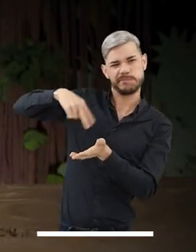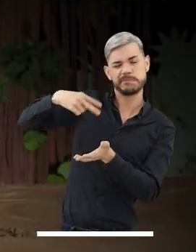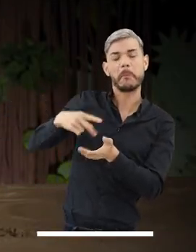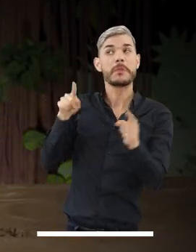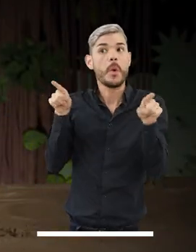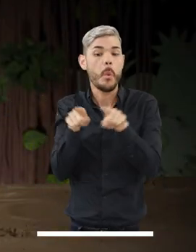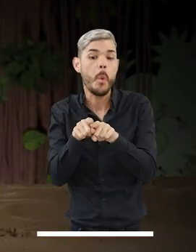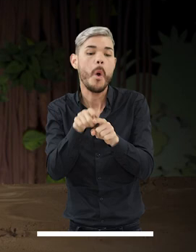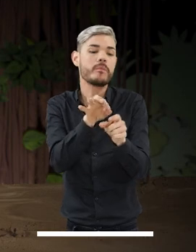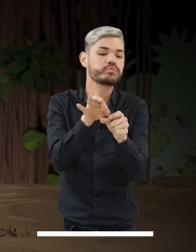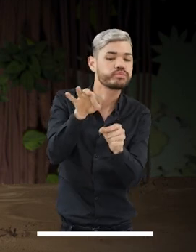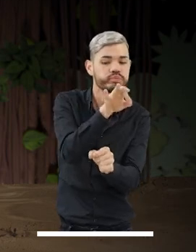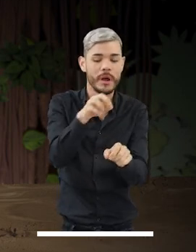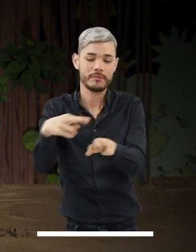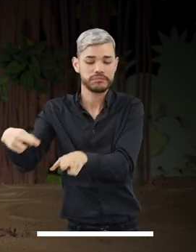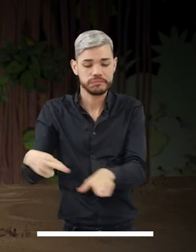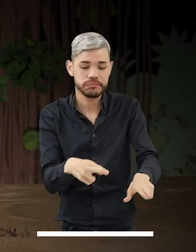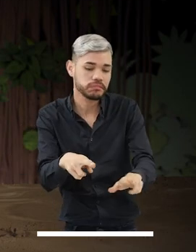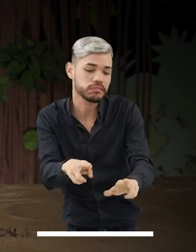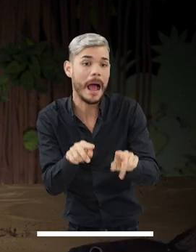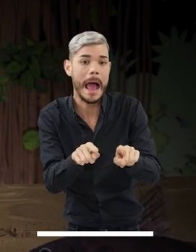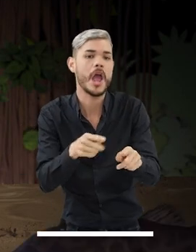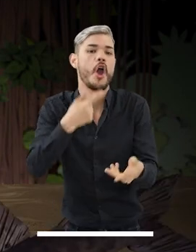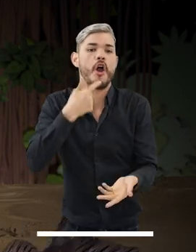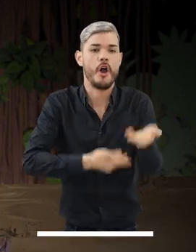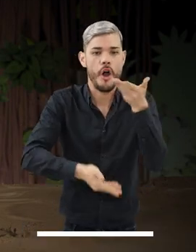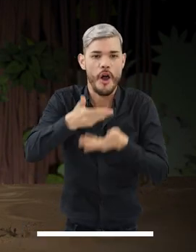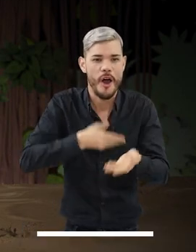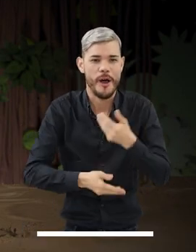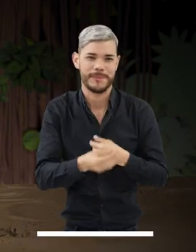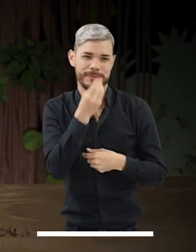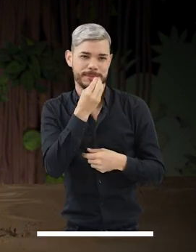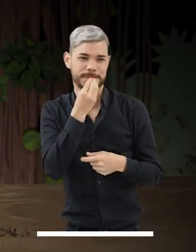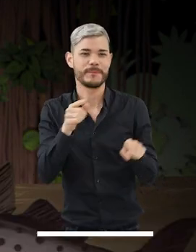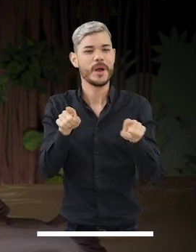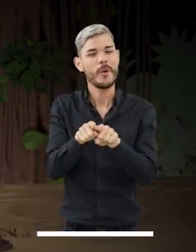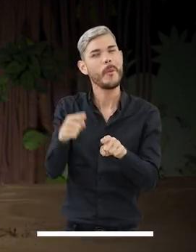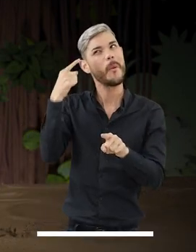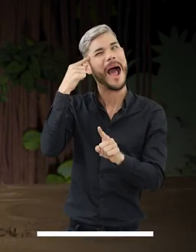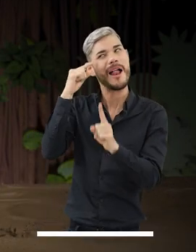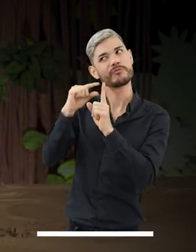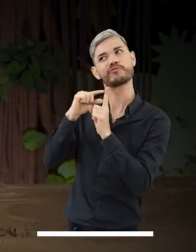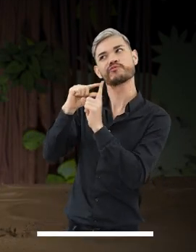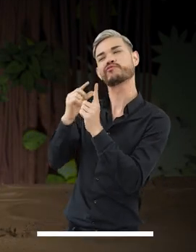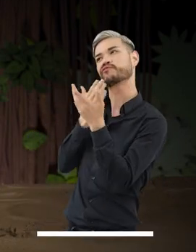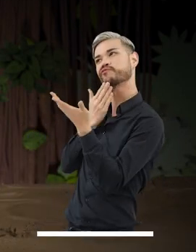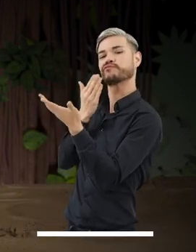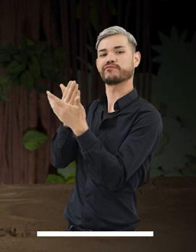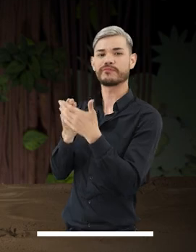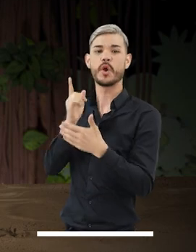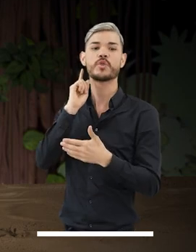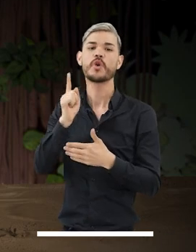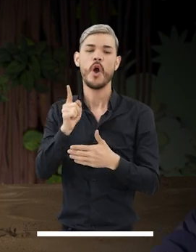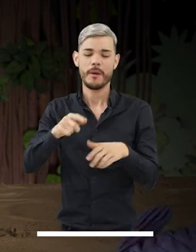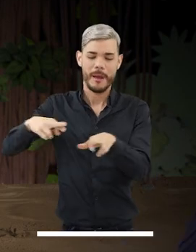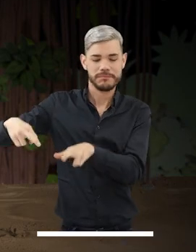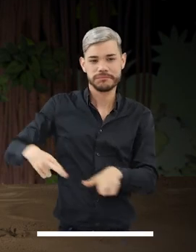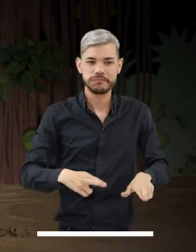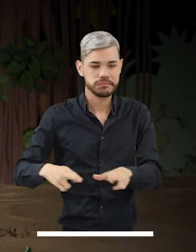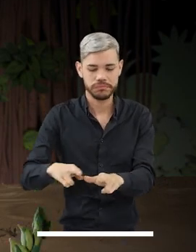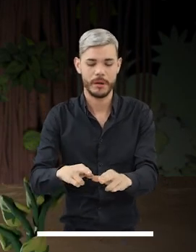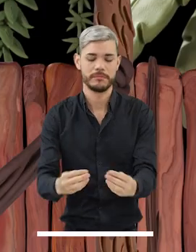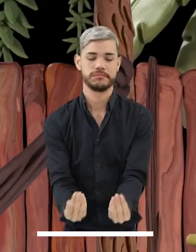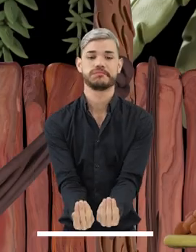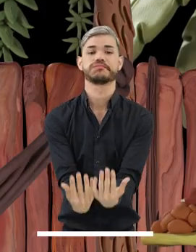río a bailar y compartir sus alimentos, como un gesto de agradecimiento por ser ellos quienes traen desde el fondo del río la comida